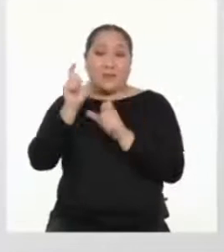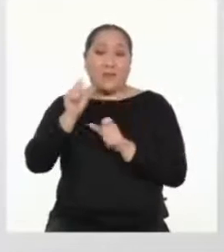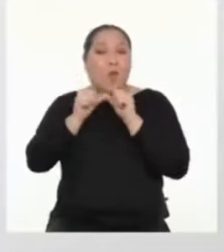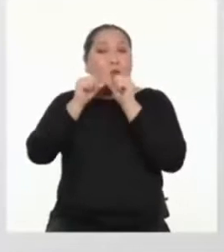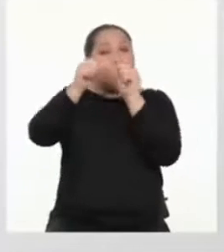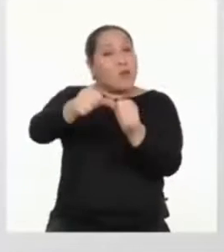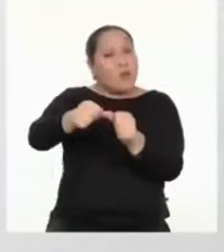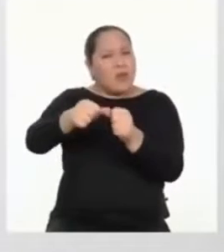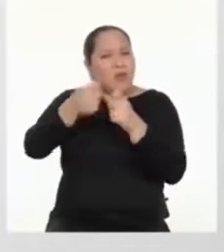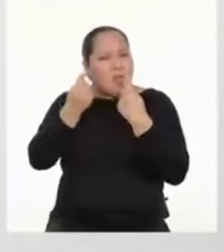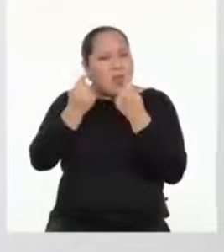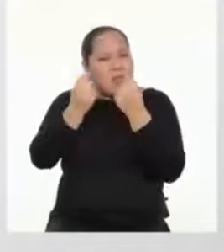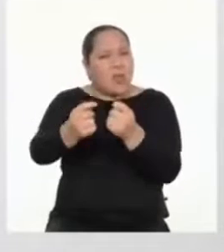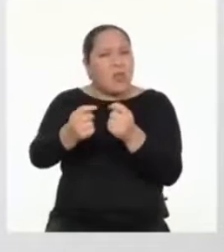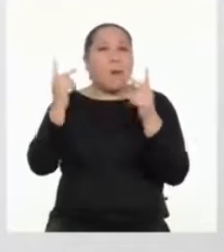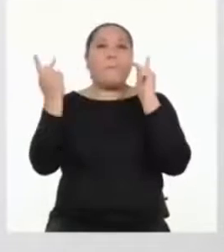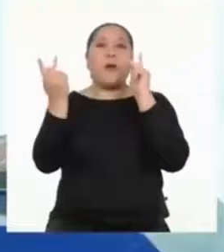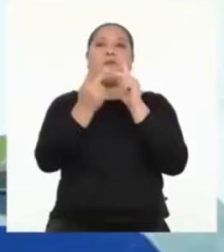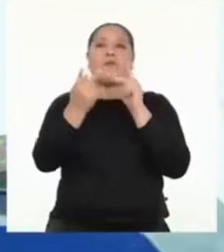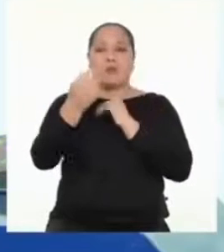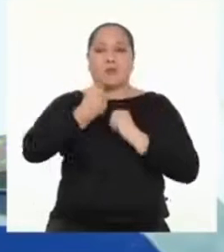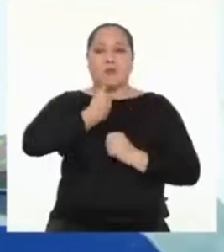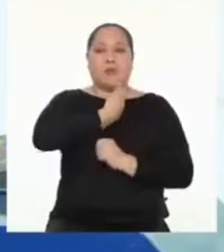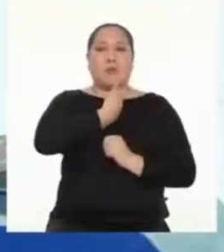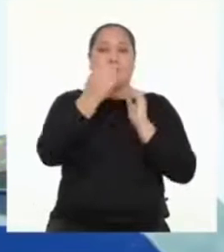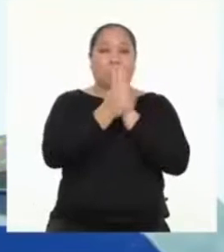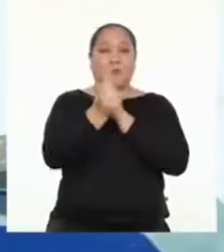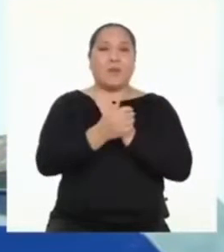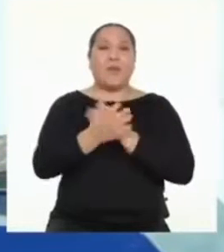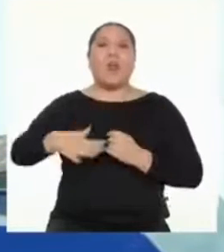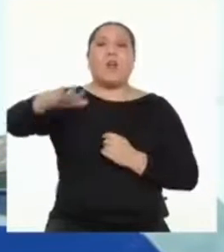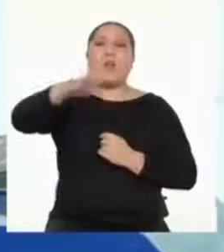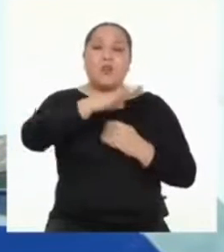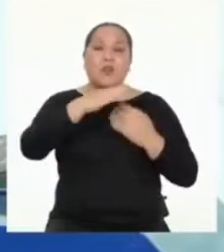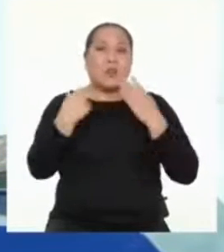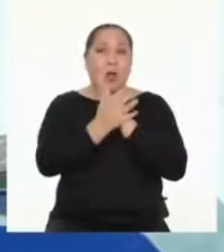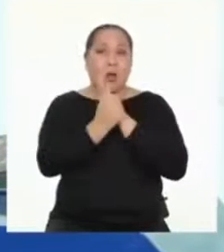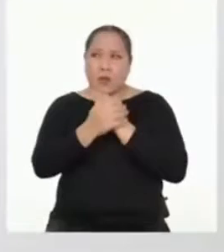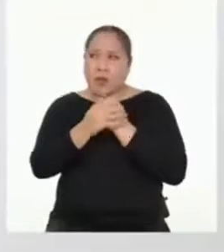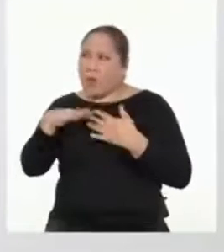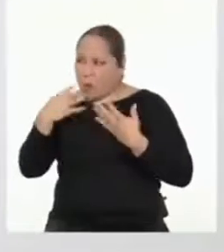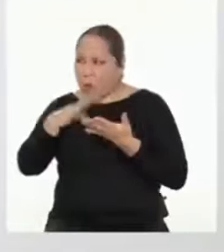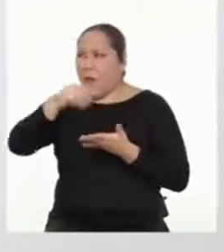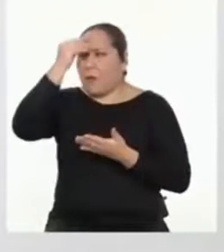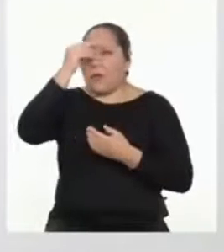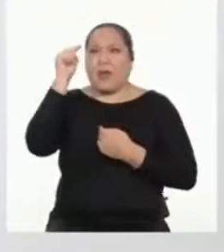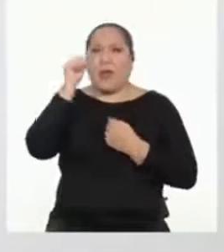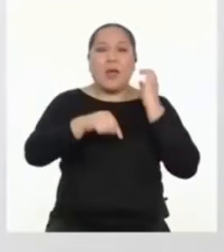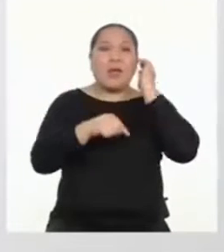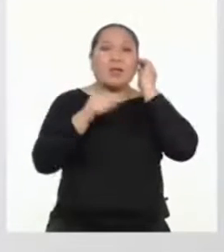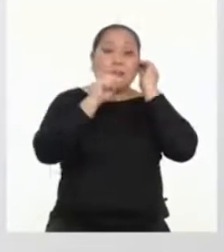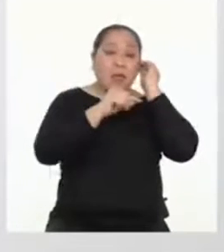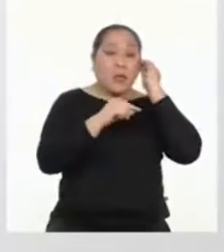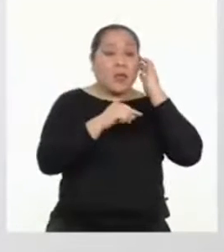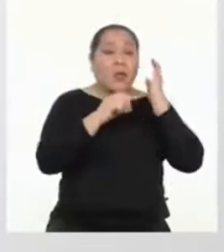intentando y perfeccionar nuestras habilidades. ¿Y todas y todos tenemos la habilidad de aprender? Este video